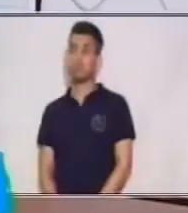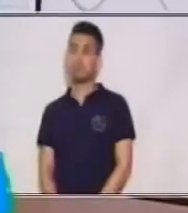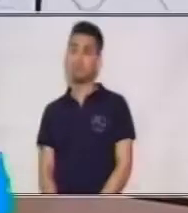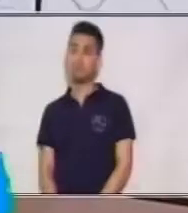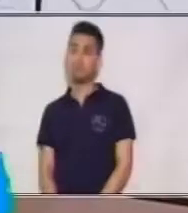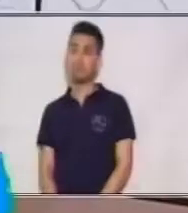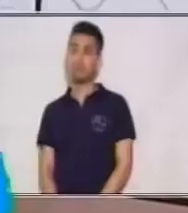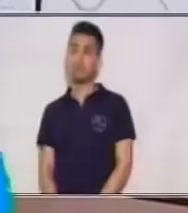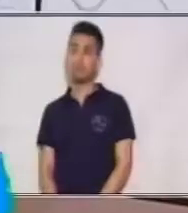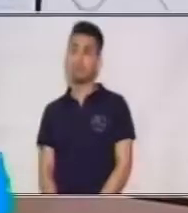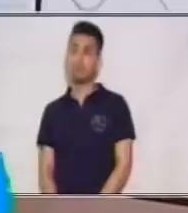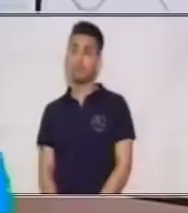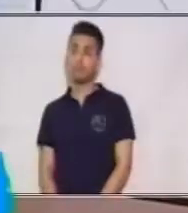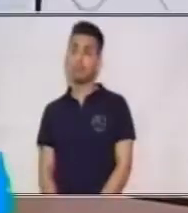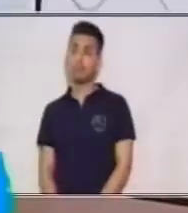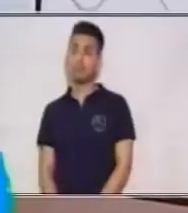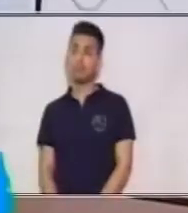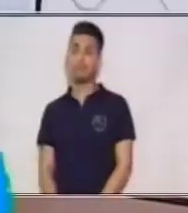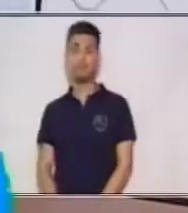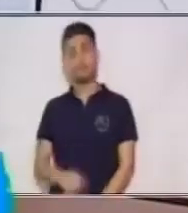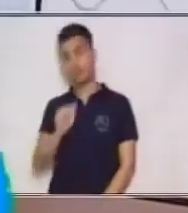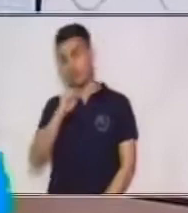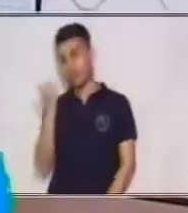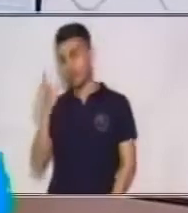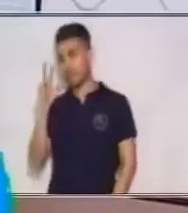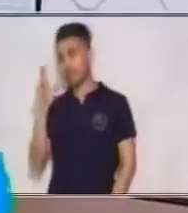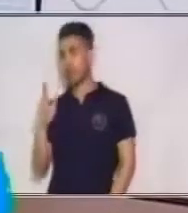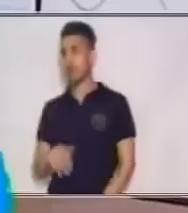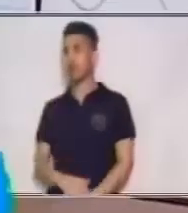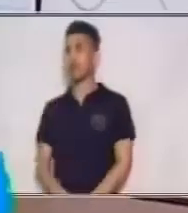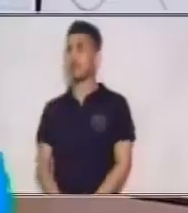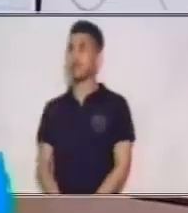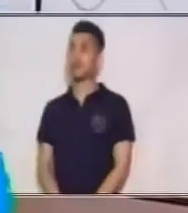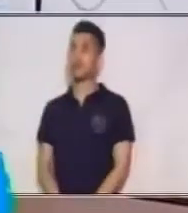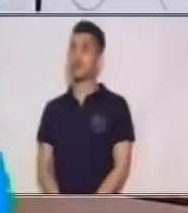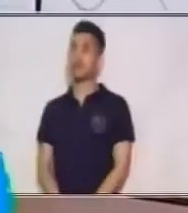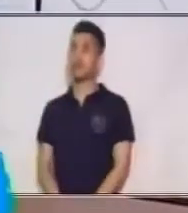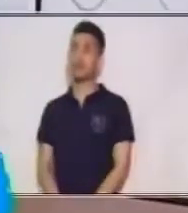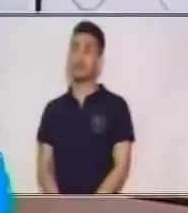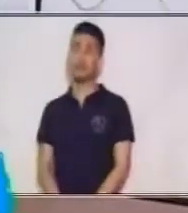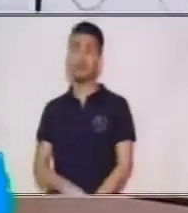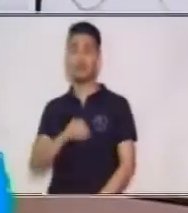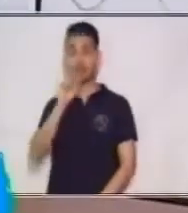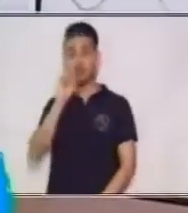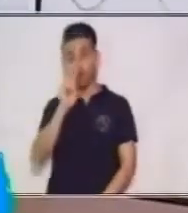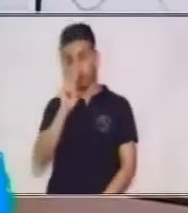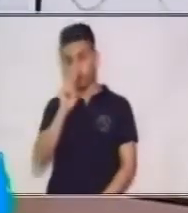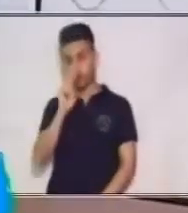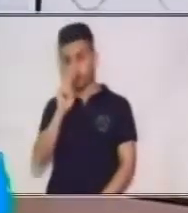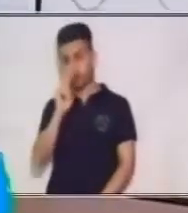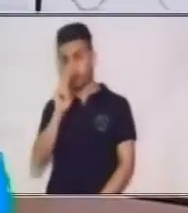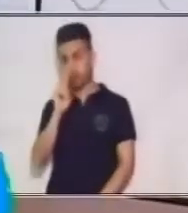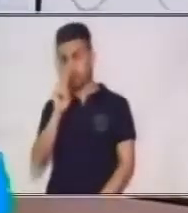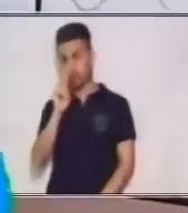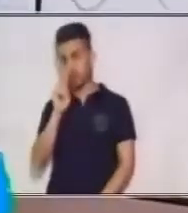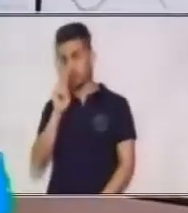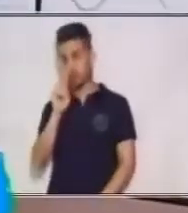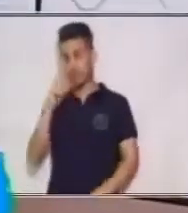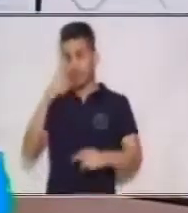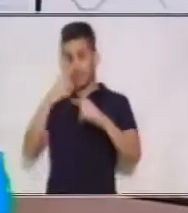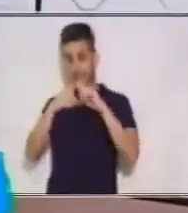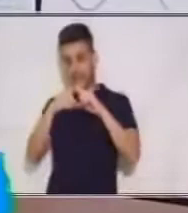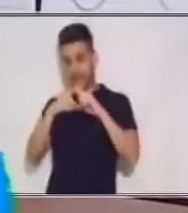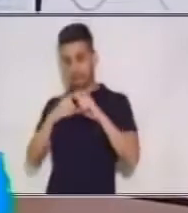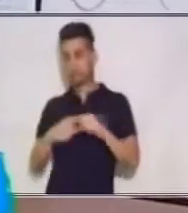Y nuestra siguiente pareja es 2 en X y 7 en Y. 2 en X